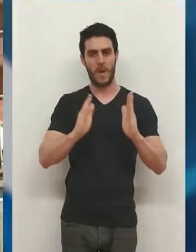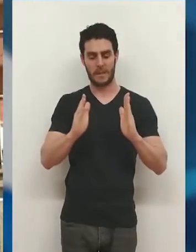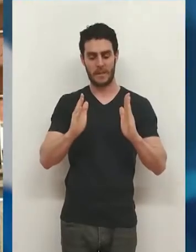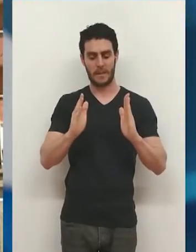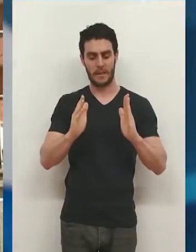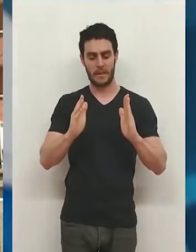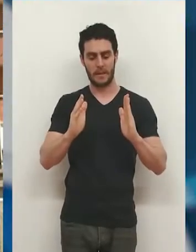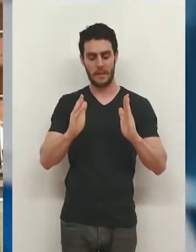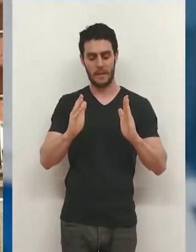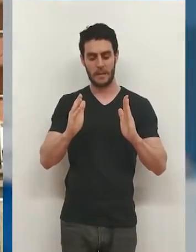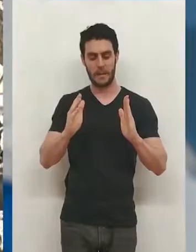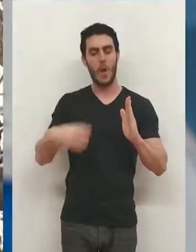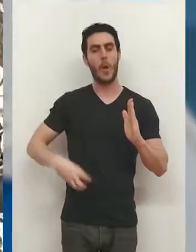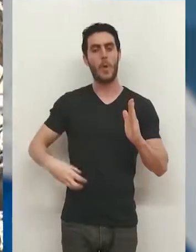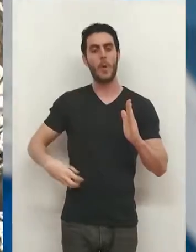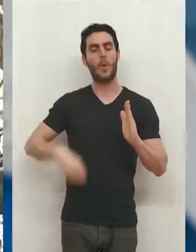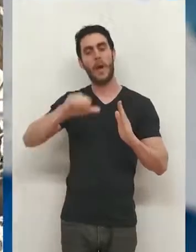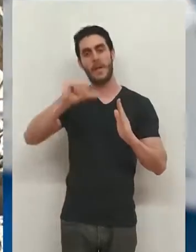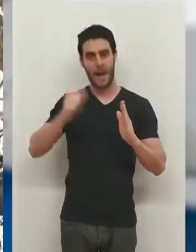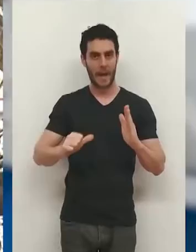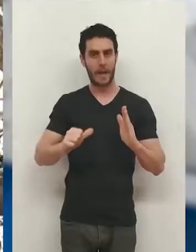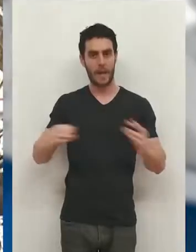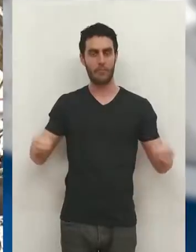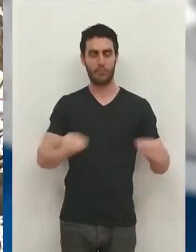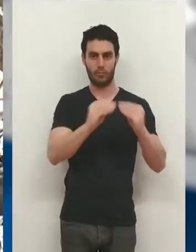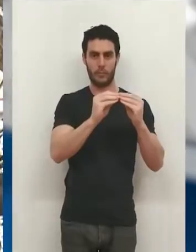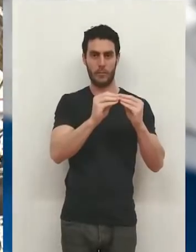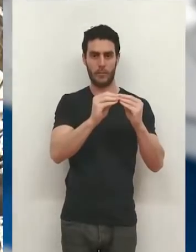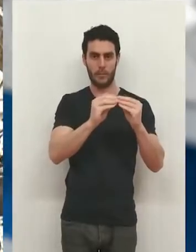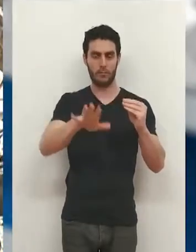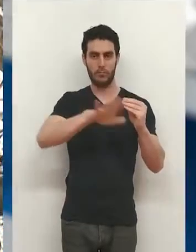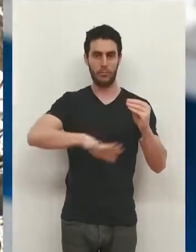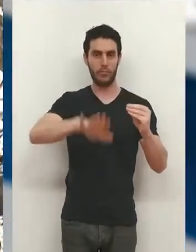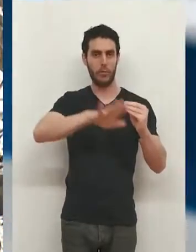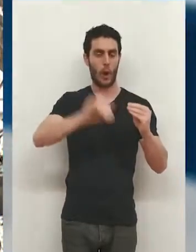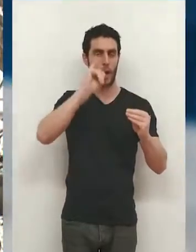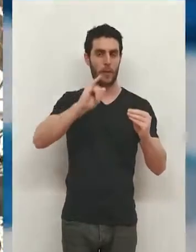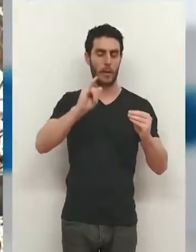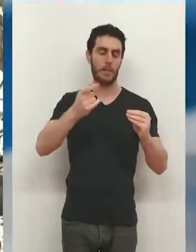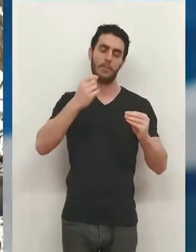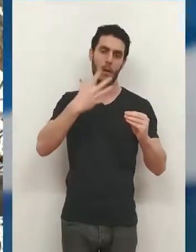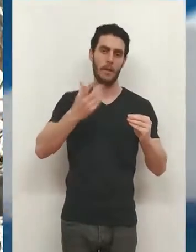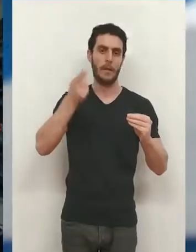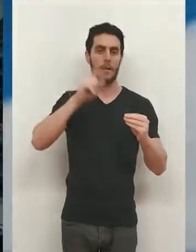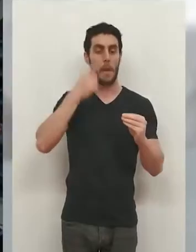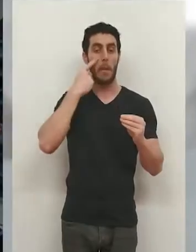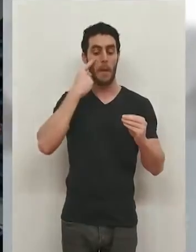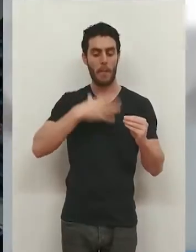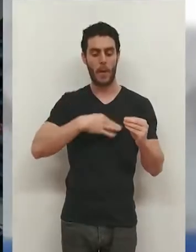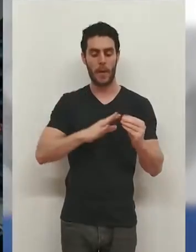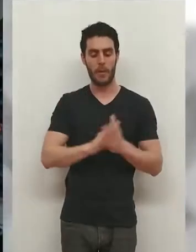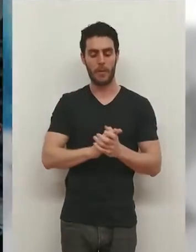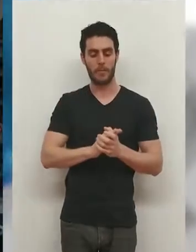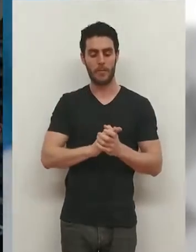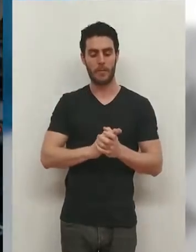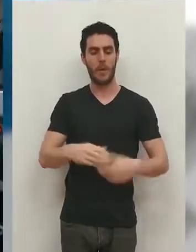fase en Duques de Nájera, coincidiendo con el entorno del diario La Rioja. Y, bueno, pues van, como podemos ver,